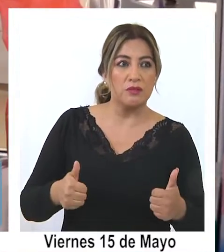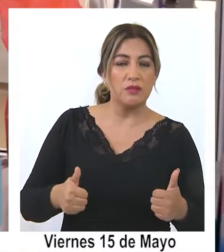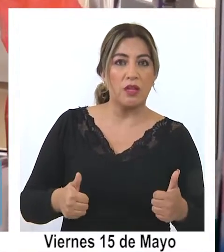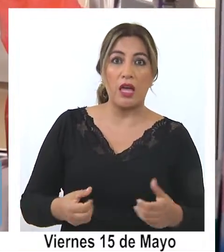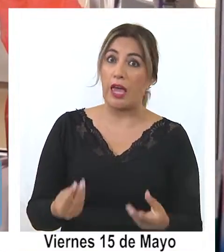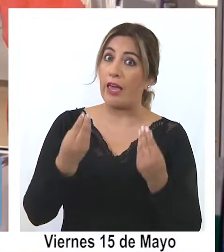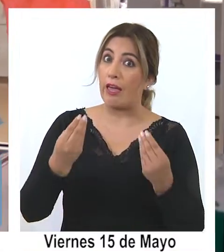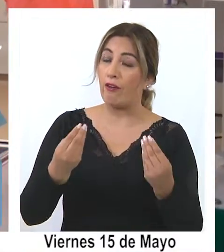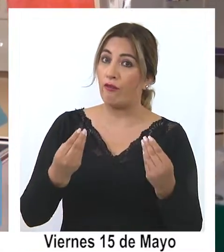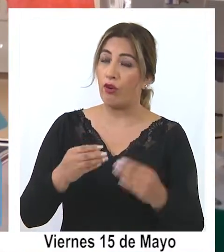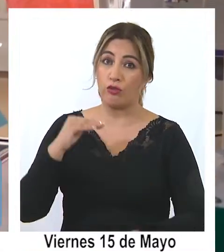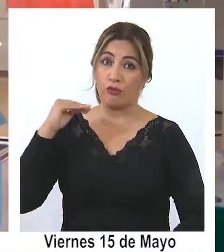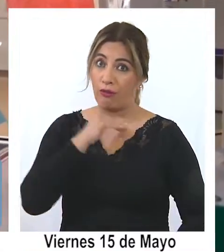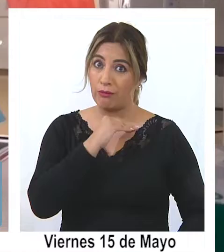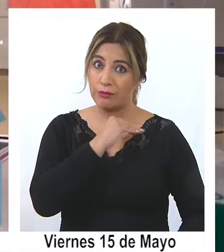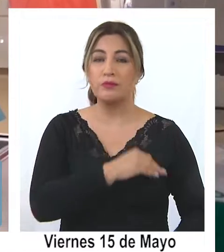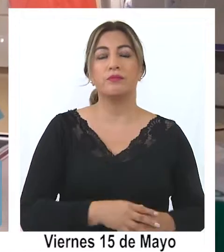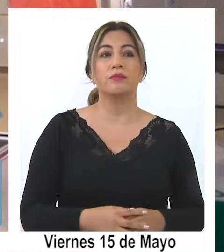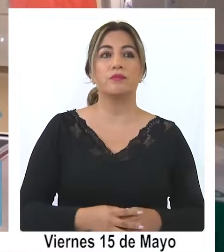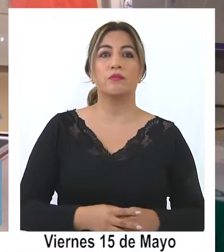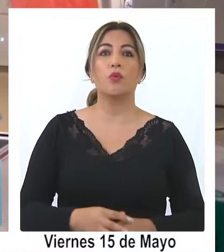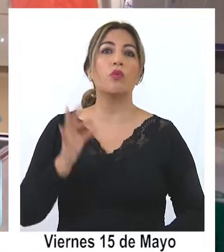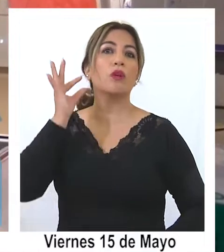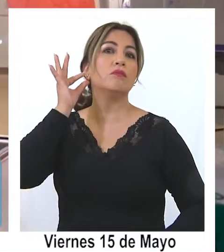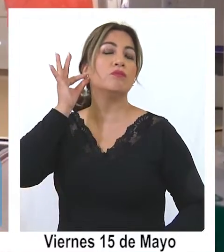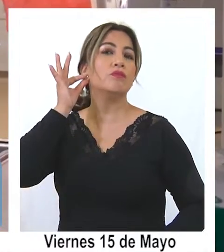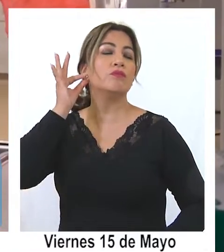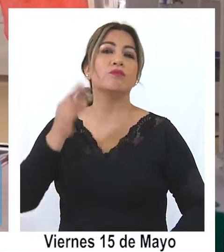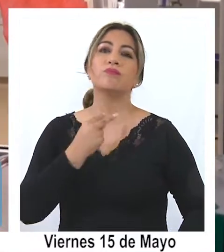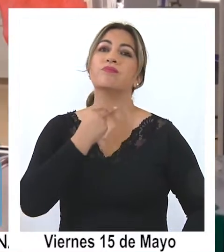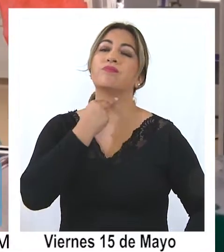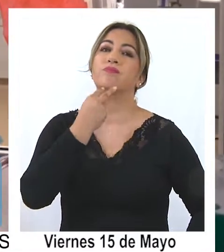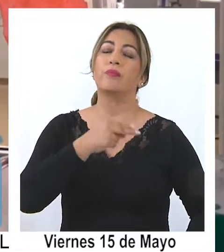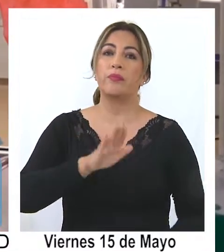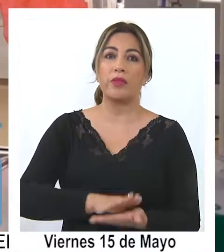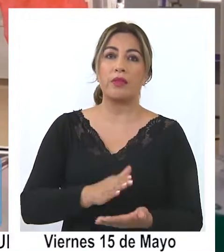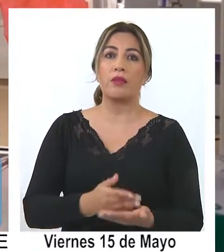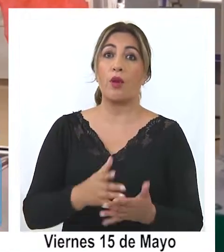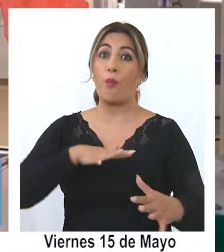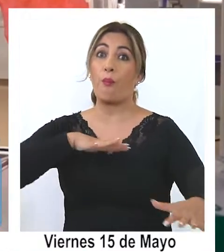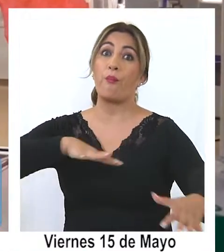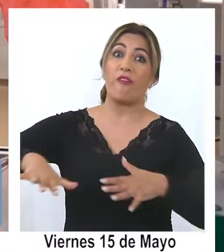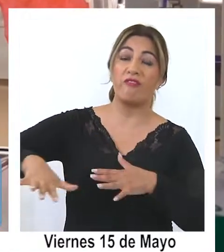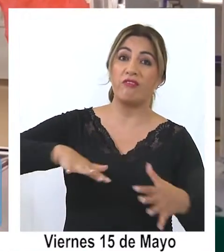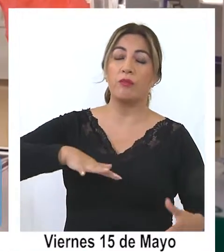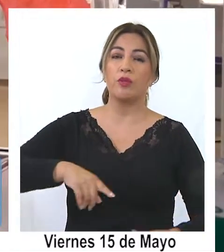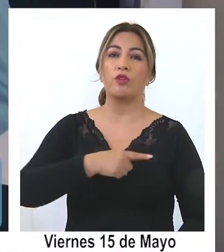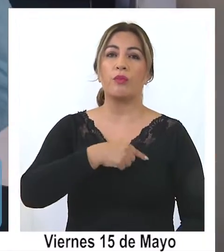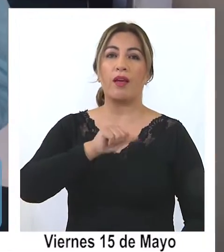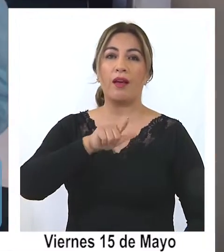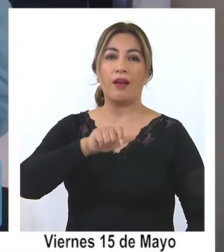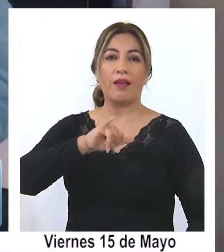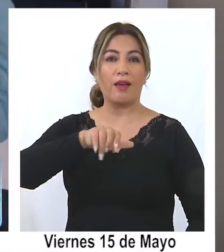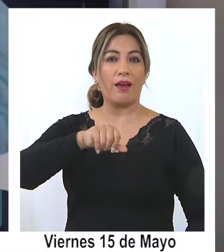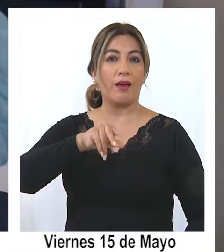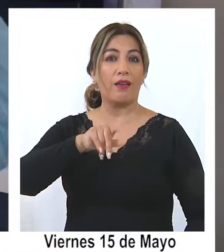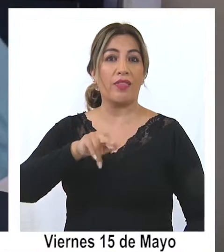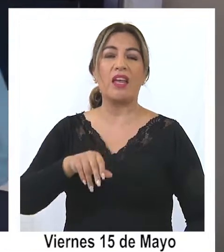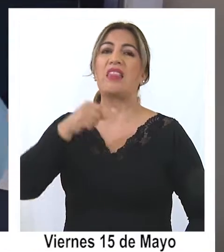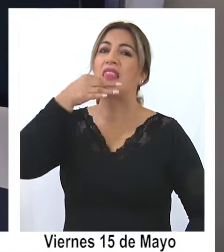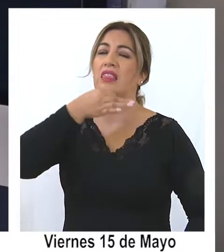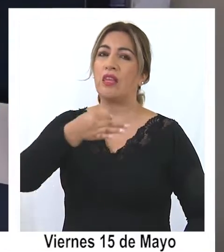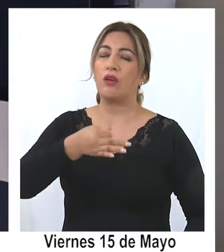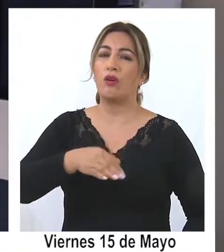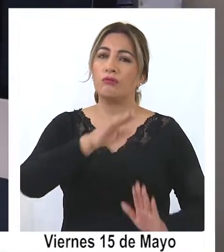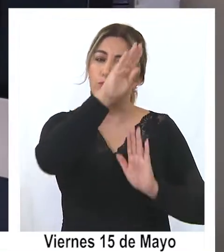oportuno y eficaz. La vocera del colectivo Salud en Movimiento, Alejandra Ceballos, señaló que